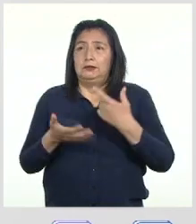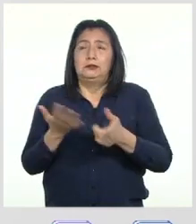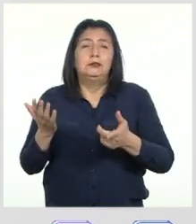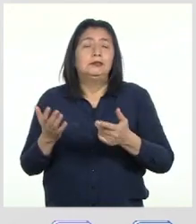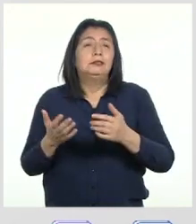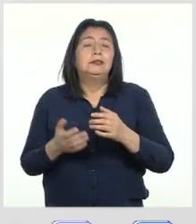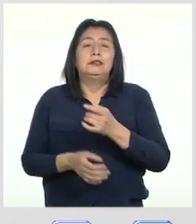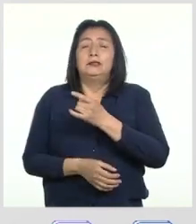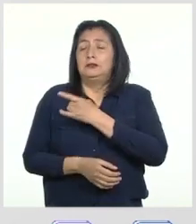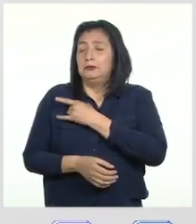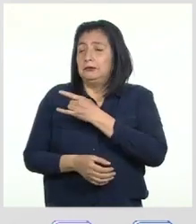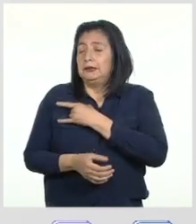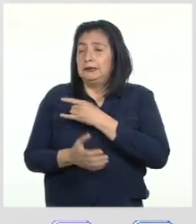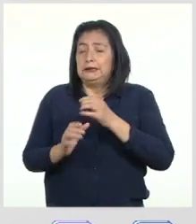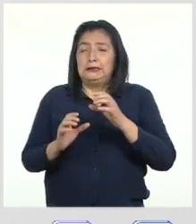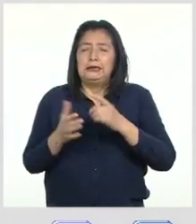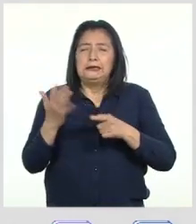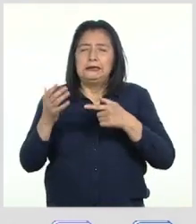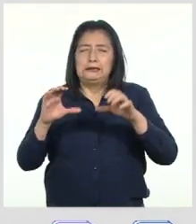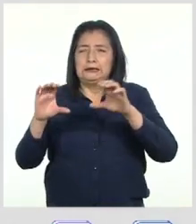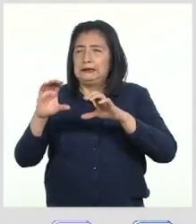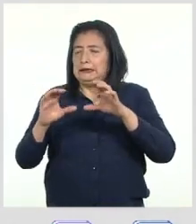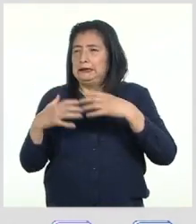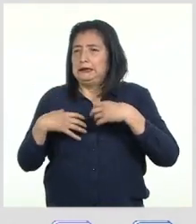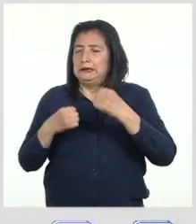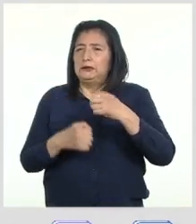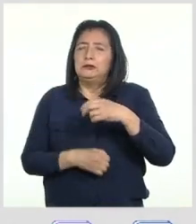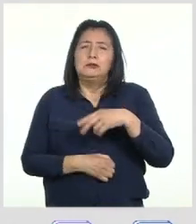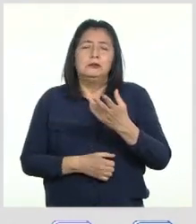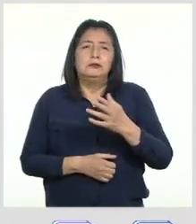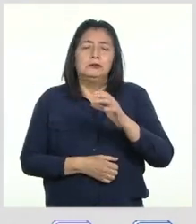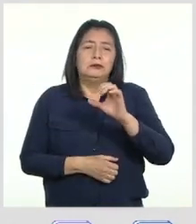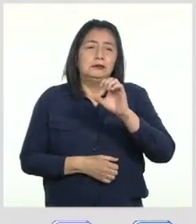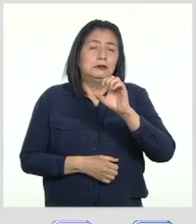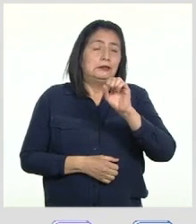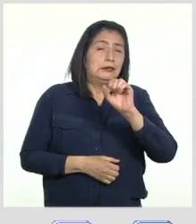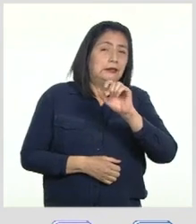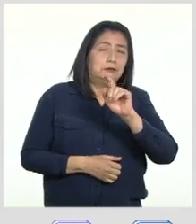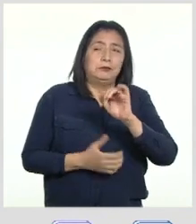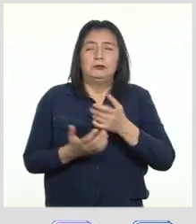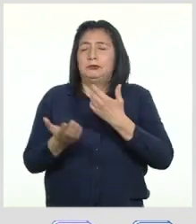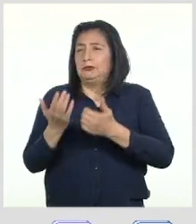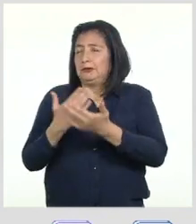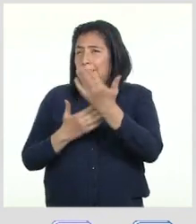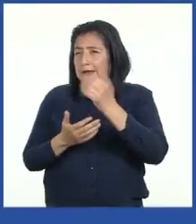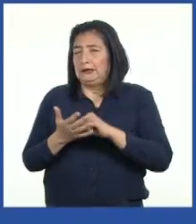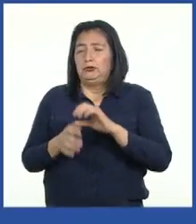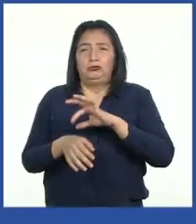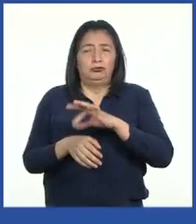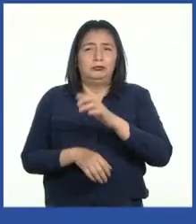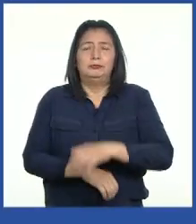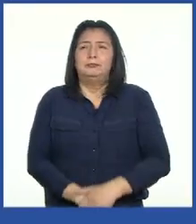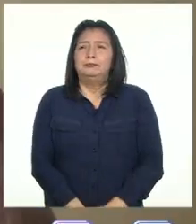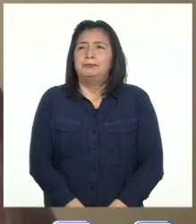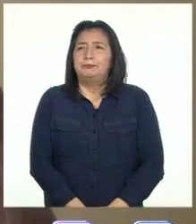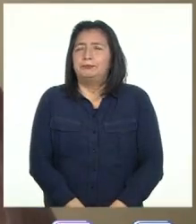de la Facultad de Ciencias de la Salud de la Universidad Católica Sede Sapiencie Buenos días Dr. Luis Neira